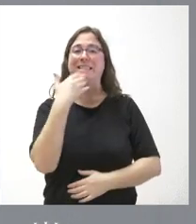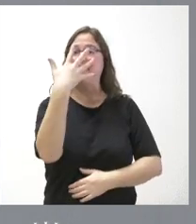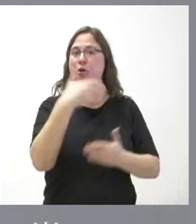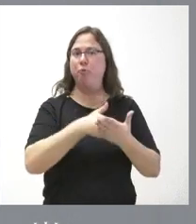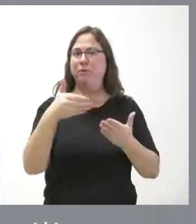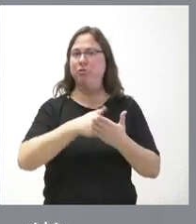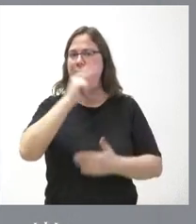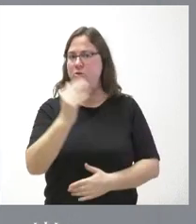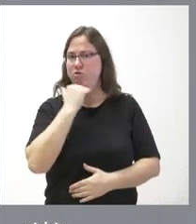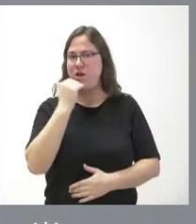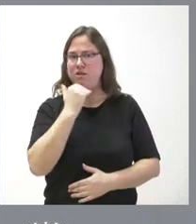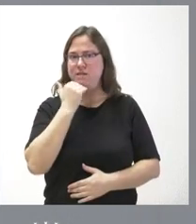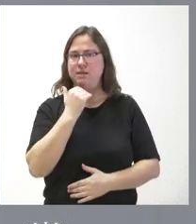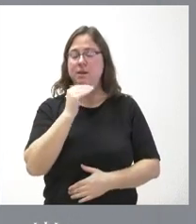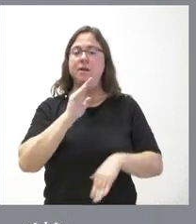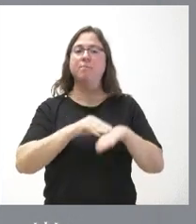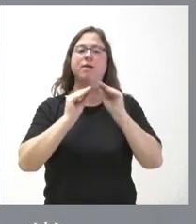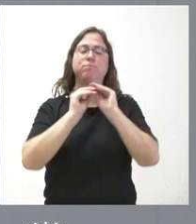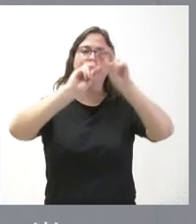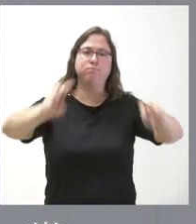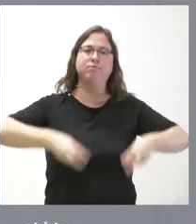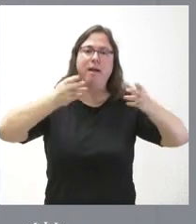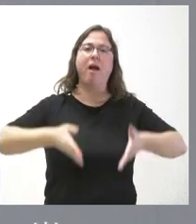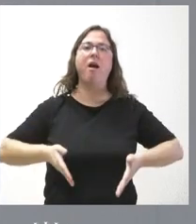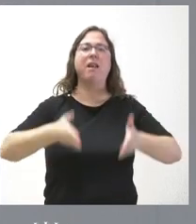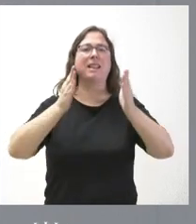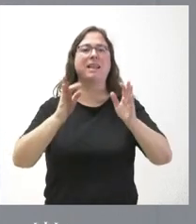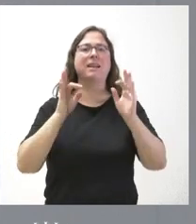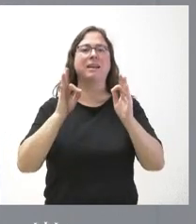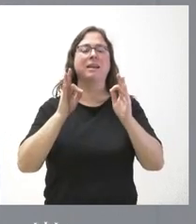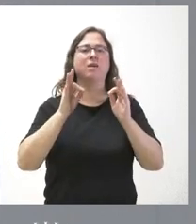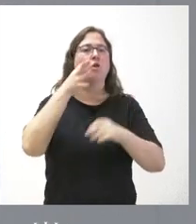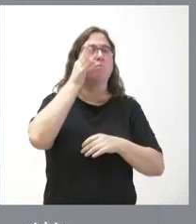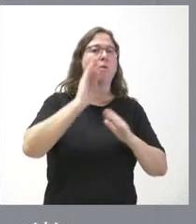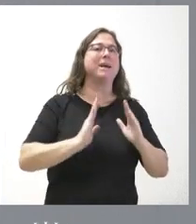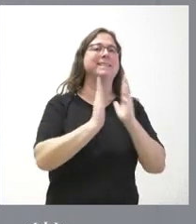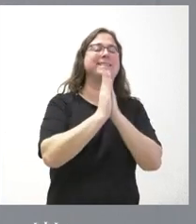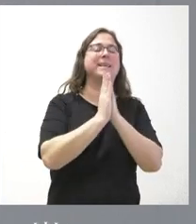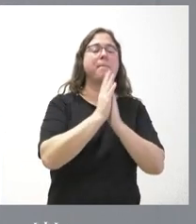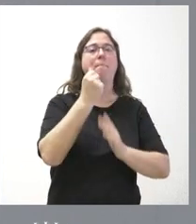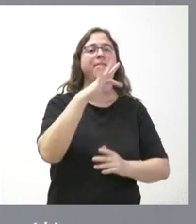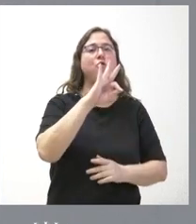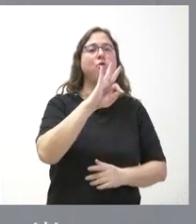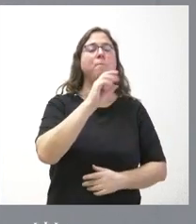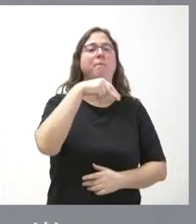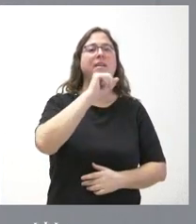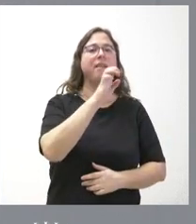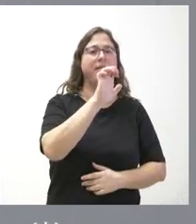para la remodelación de la carretera entre la localidad de San Pedro Manrique en Soria y la confluencia